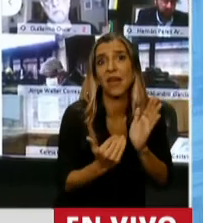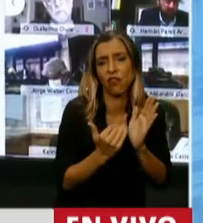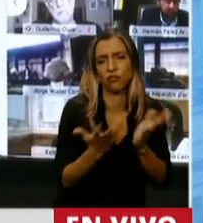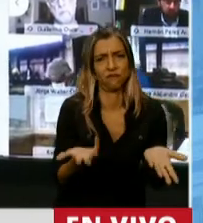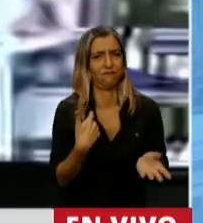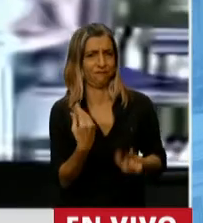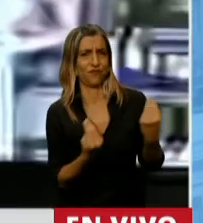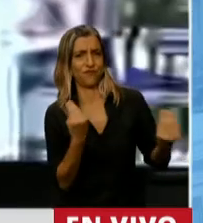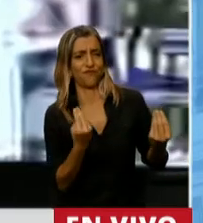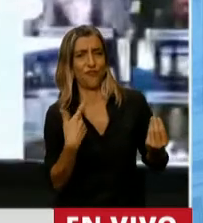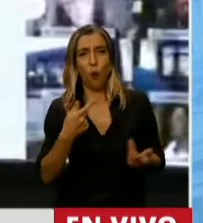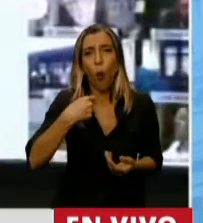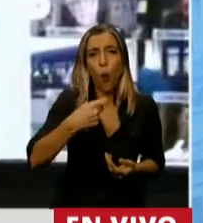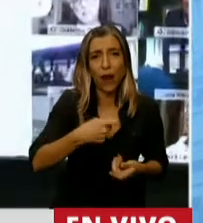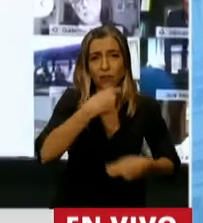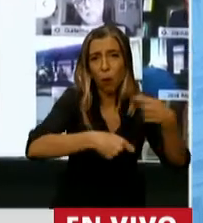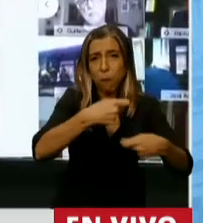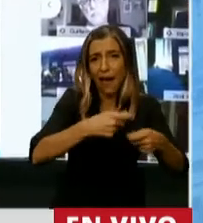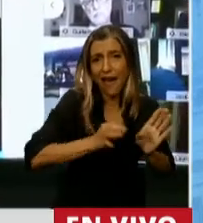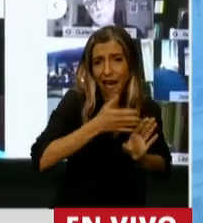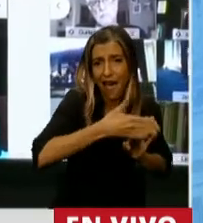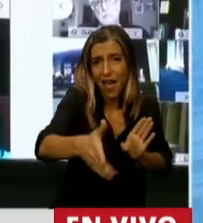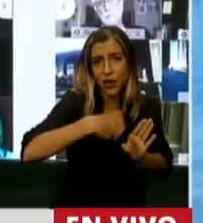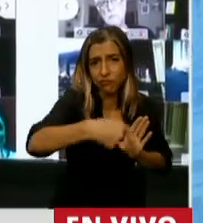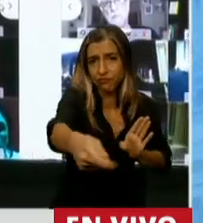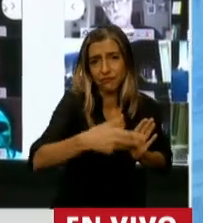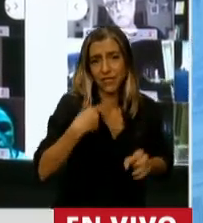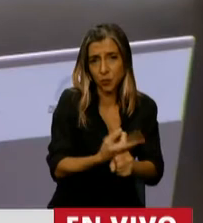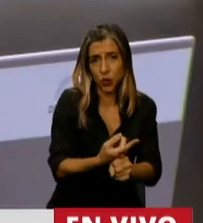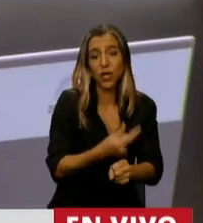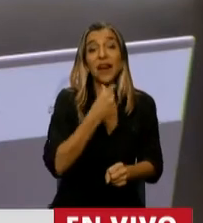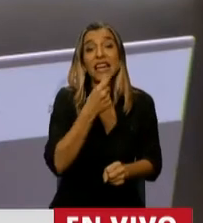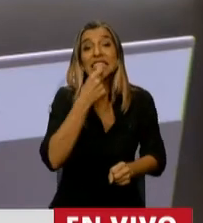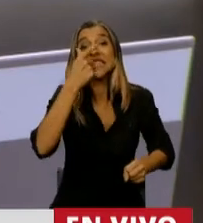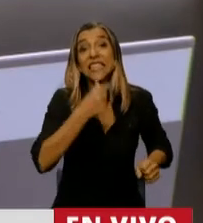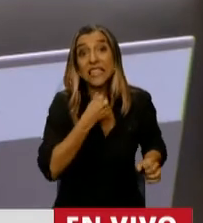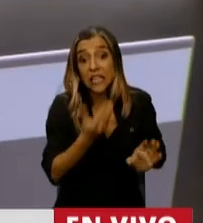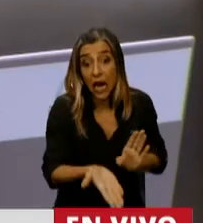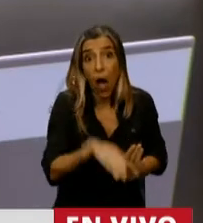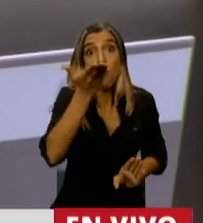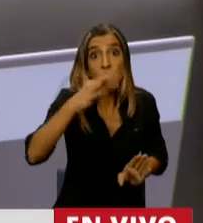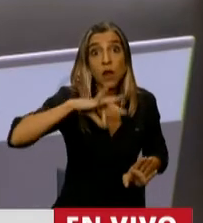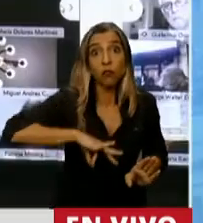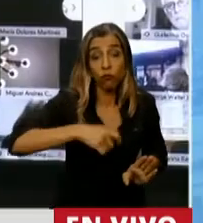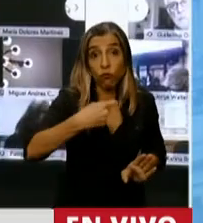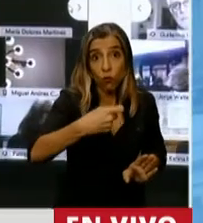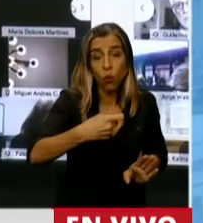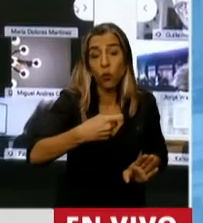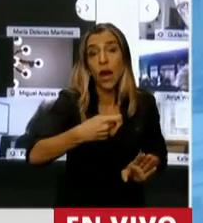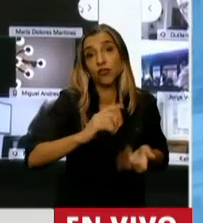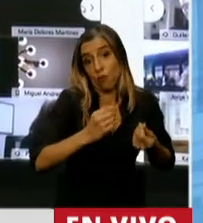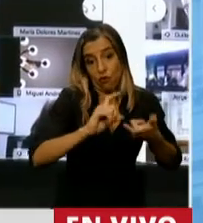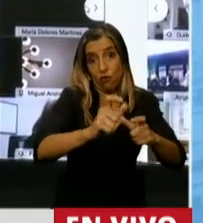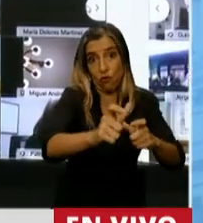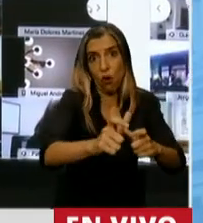siquiera a pagarse las jubilaciones de todo este año y si se quisiera dar un aumento en diciembre, como se debiera dar de acuerdo a la movilidad,